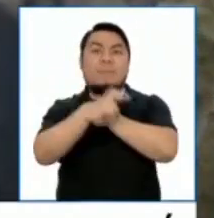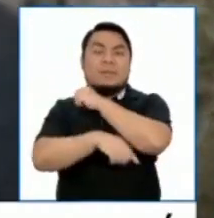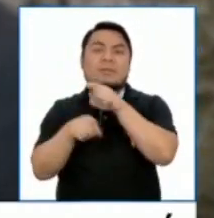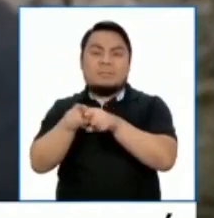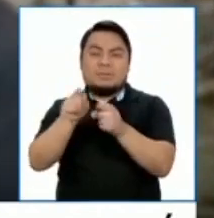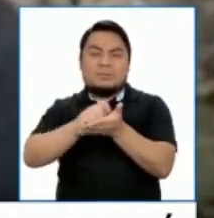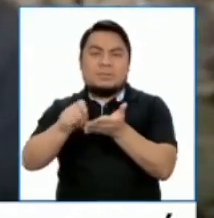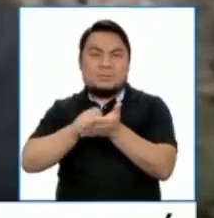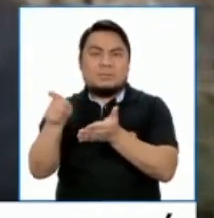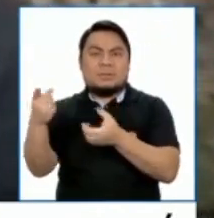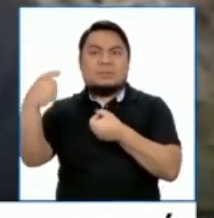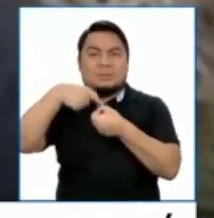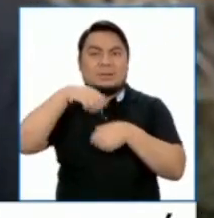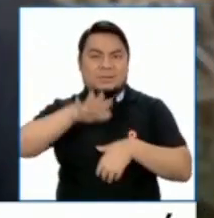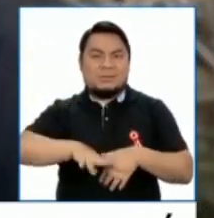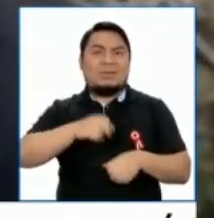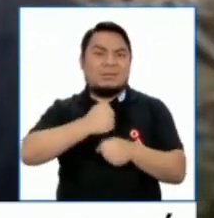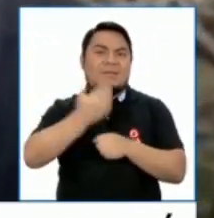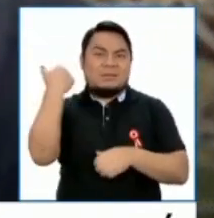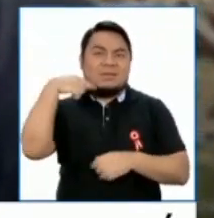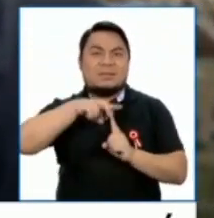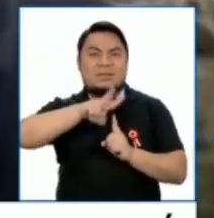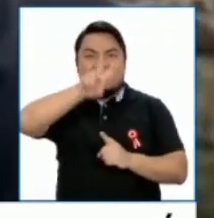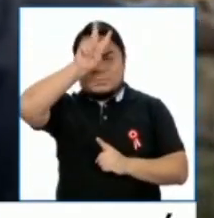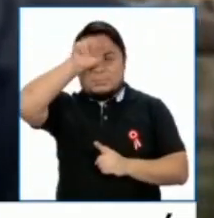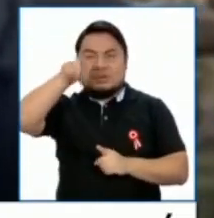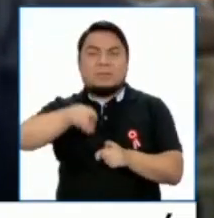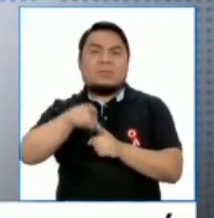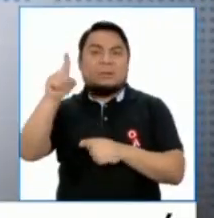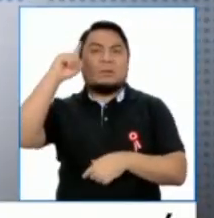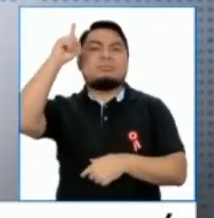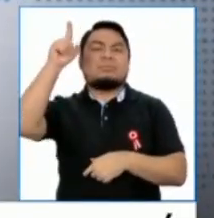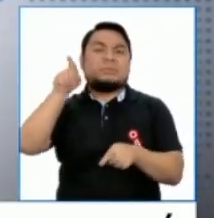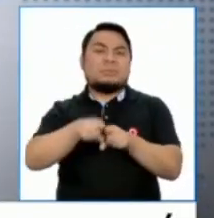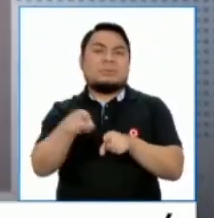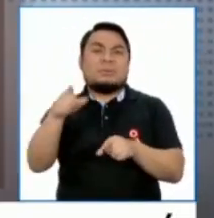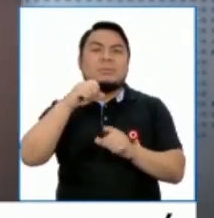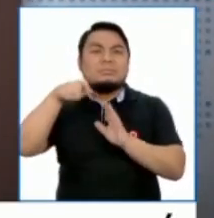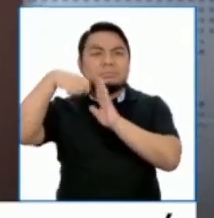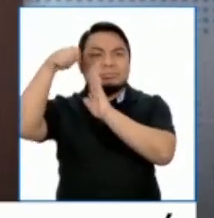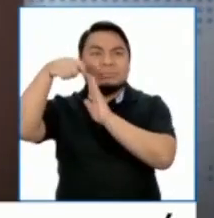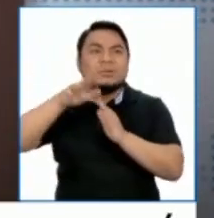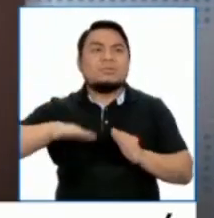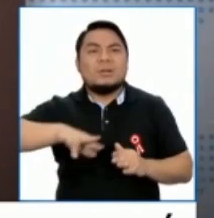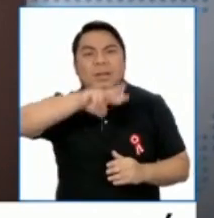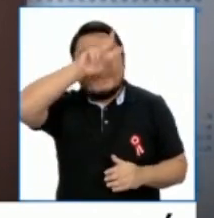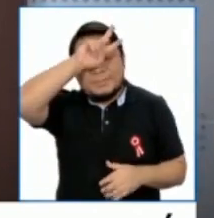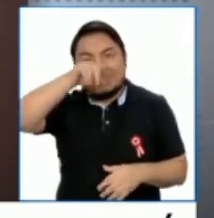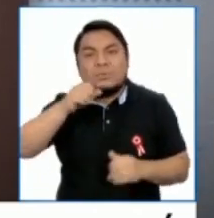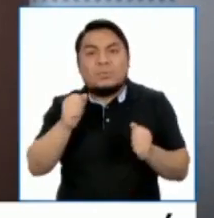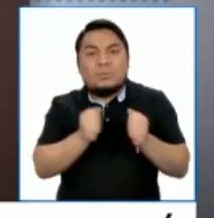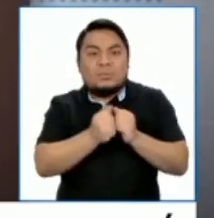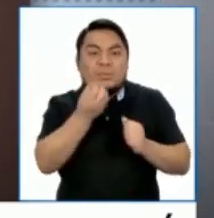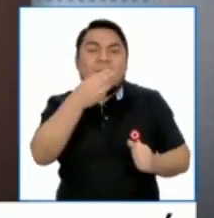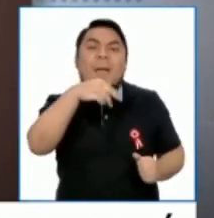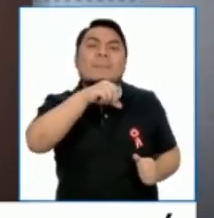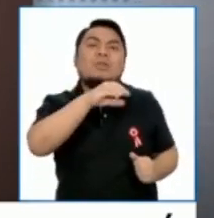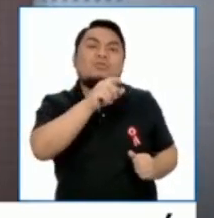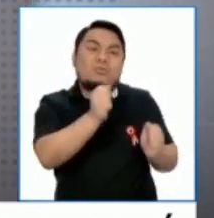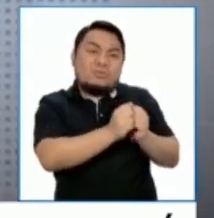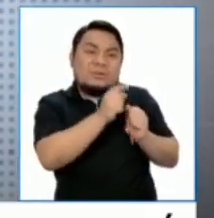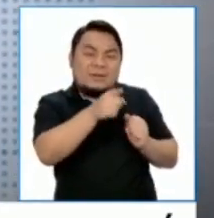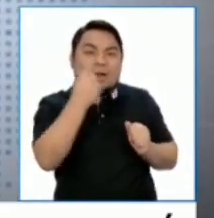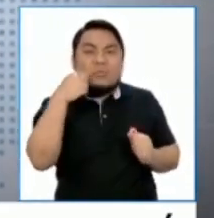y fue parte de la familia de TV Perú, como uno de los fundadores de Reportaje al Perú, junto a Manolo del Castillo